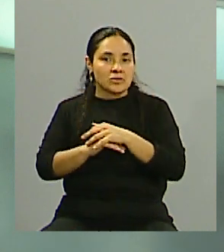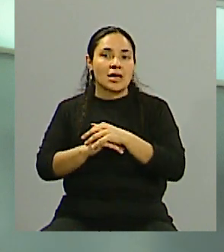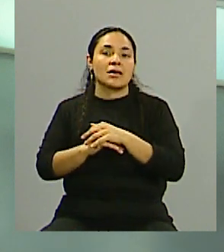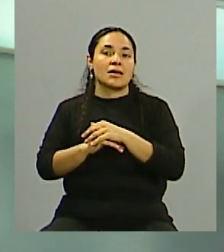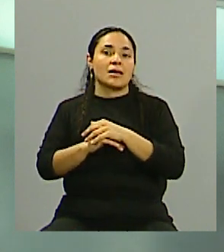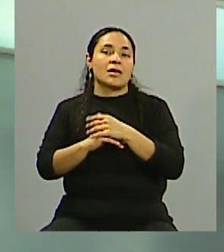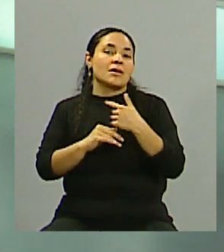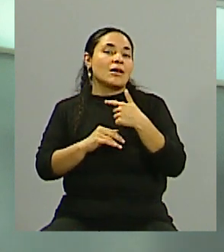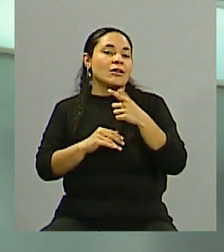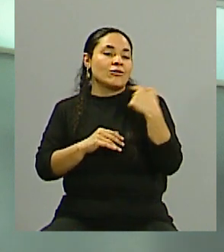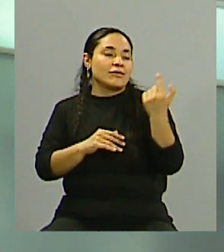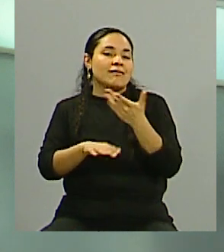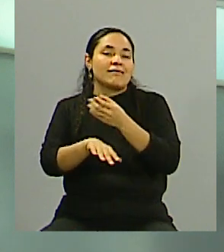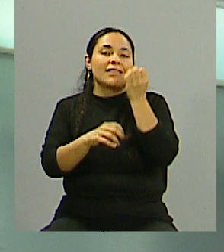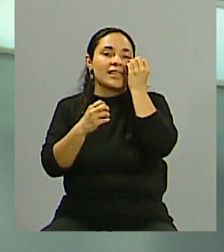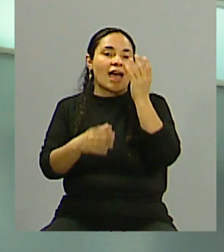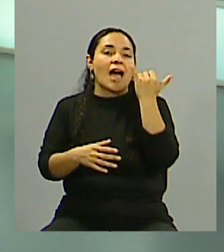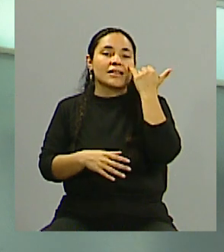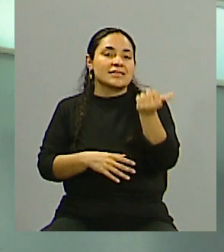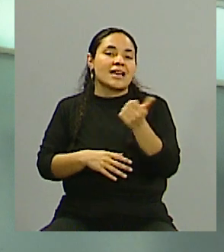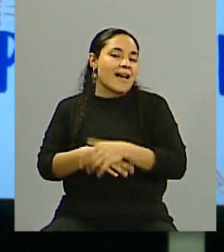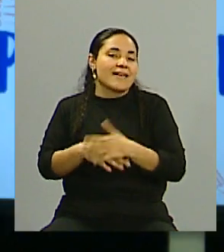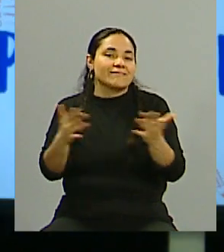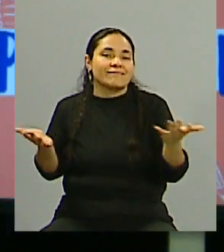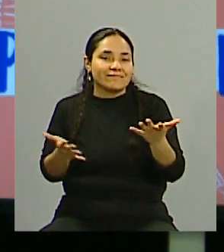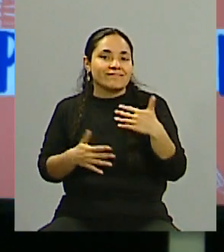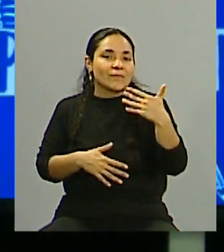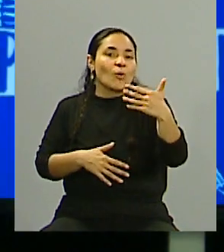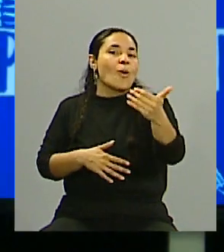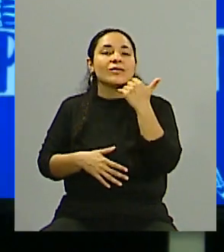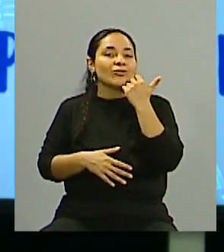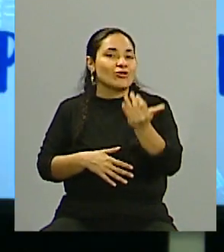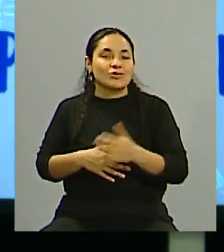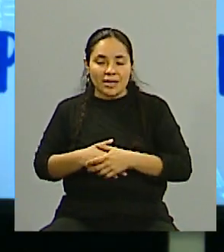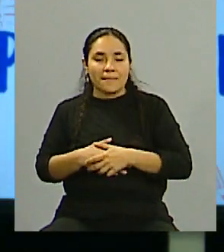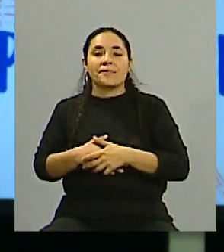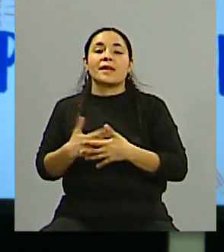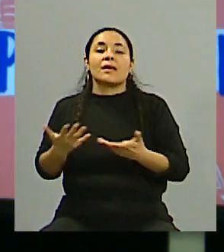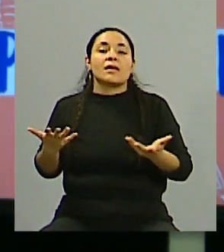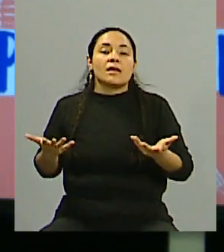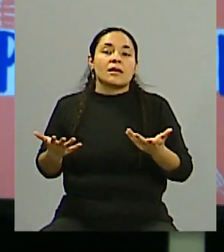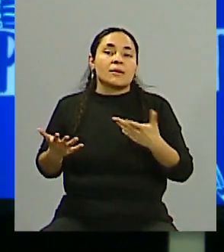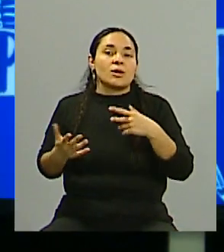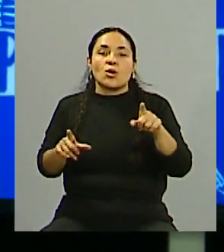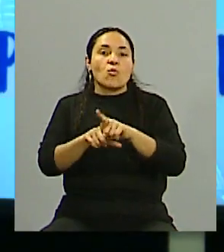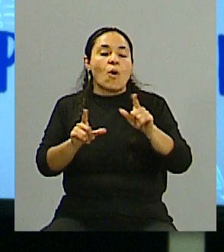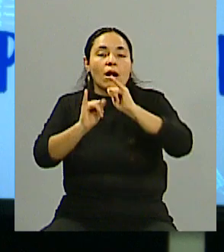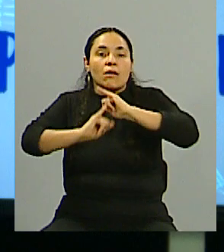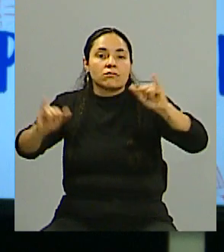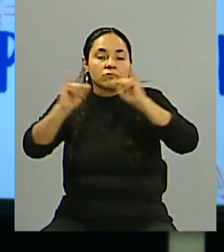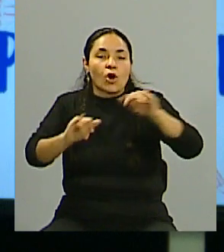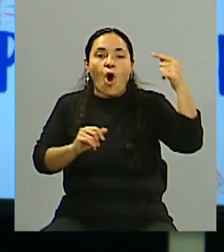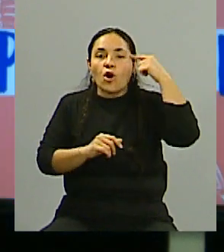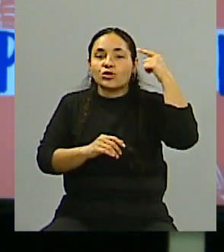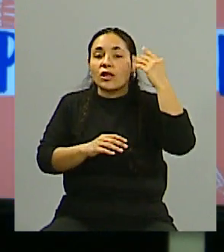reaccionando tarde como en muchas cosas en el Estado. Pero por lo menos esto ya, generar conciencia para